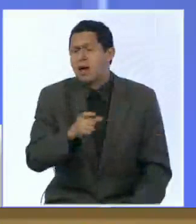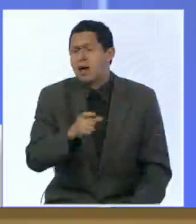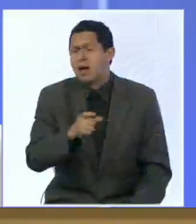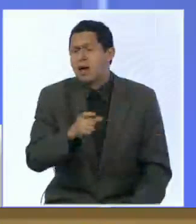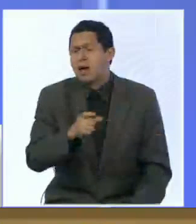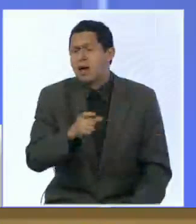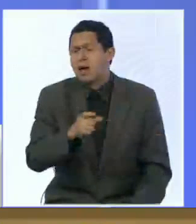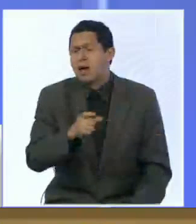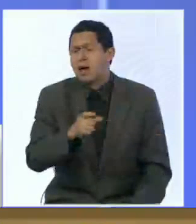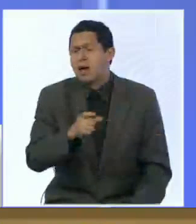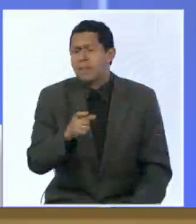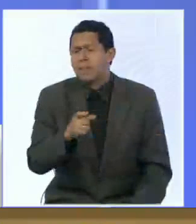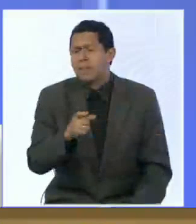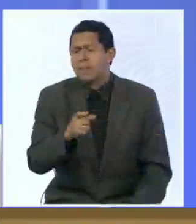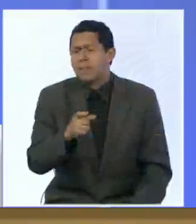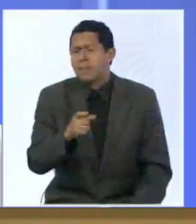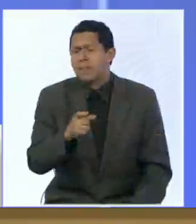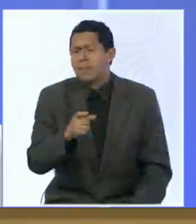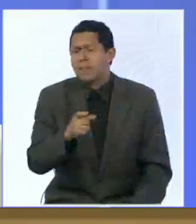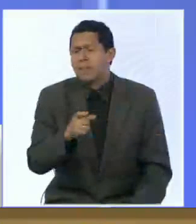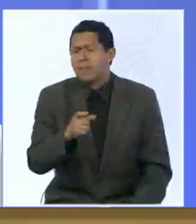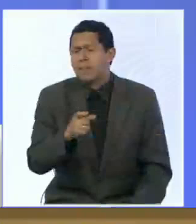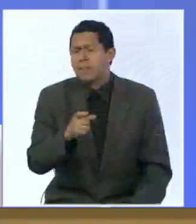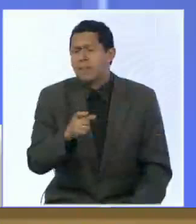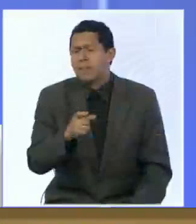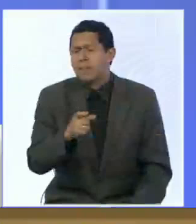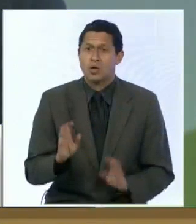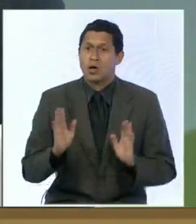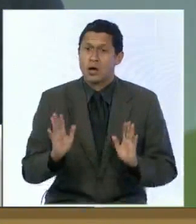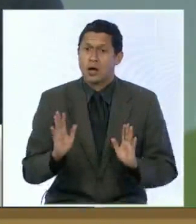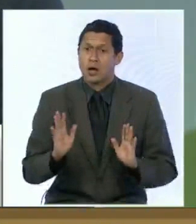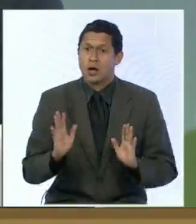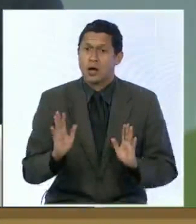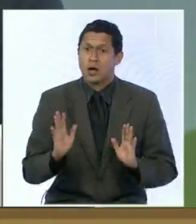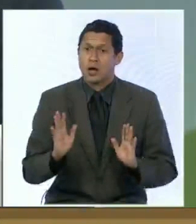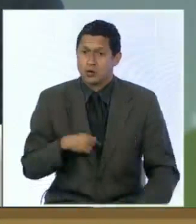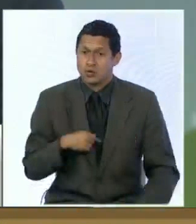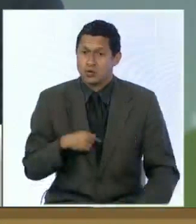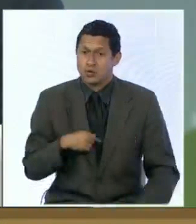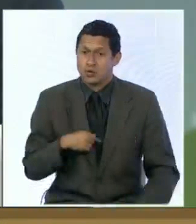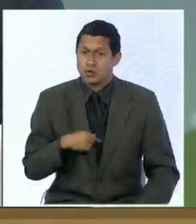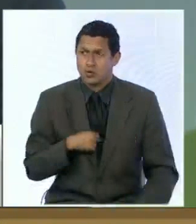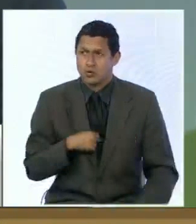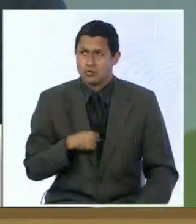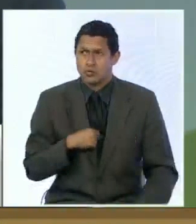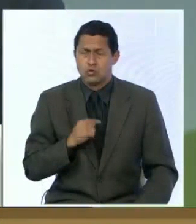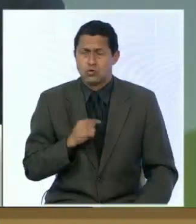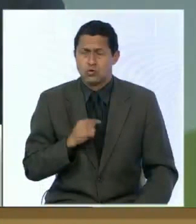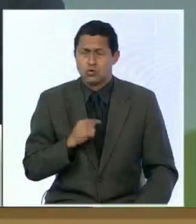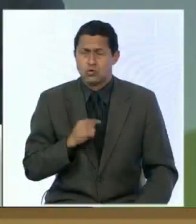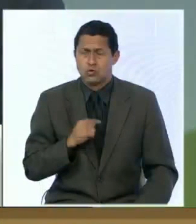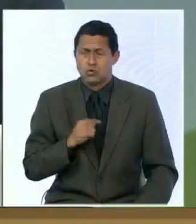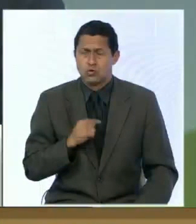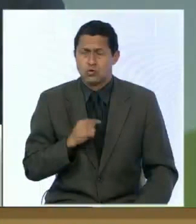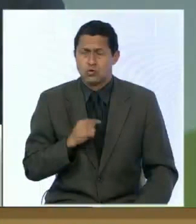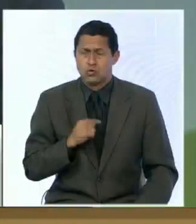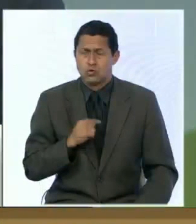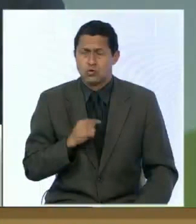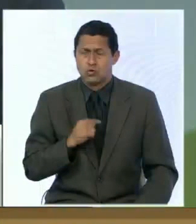activar la glándula pineal Mira Daniela, nosotros estamos a través de Marisa Rodríguez que es la única venezolana